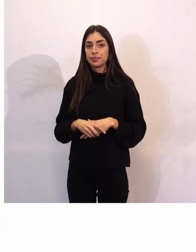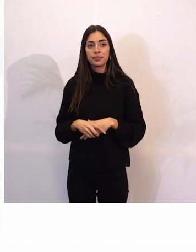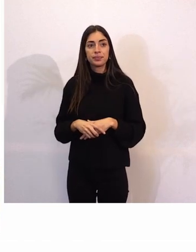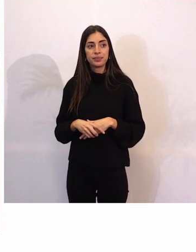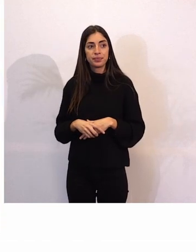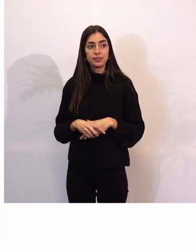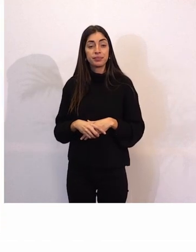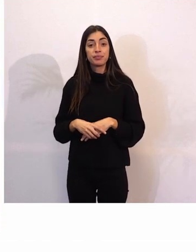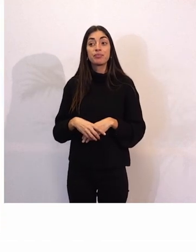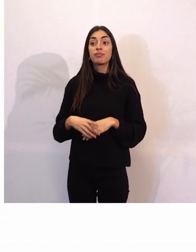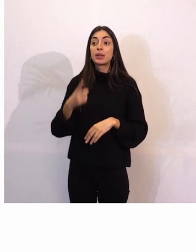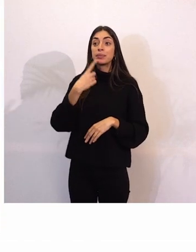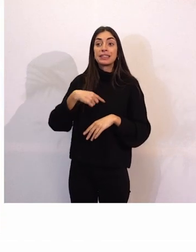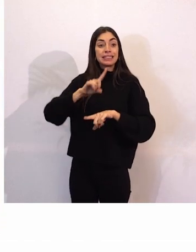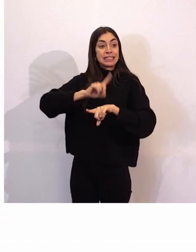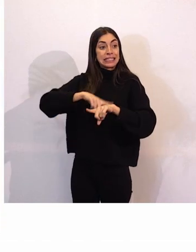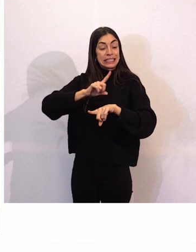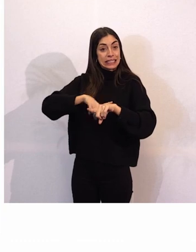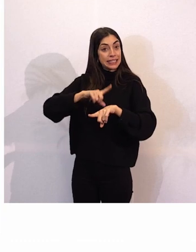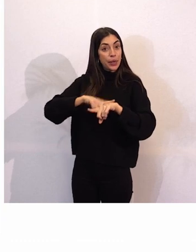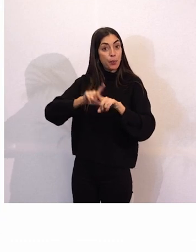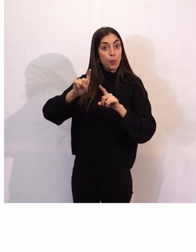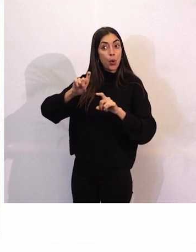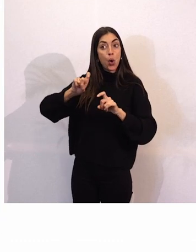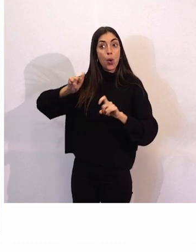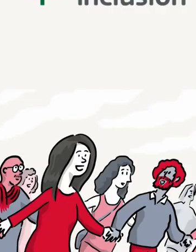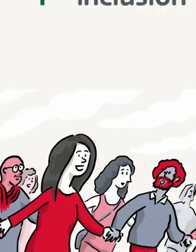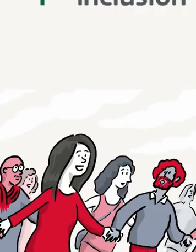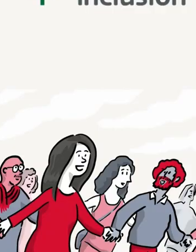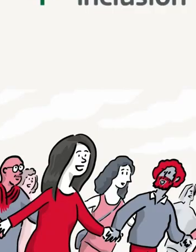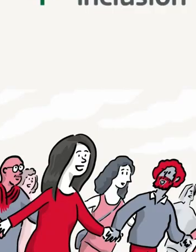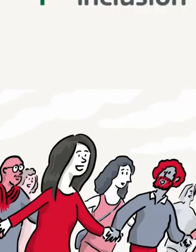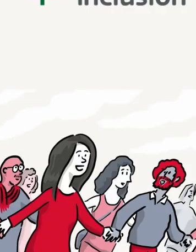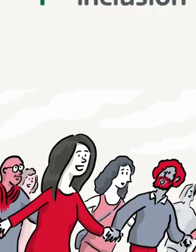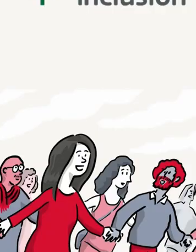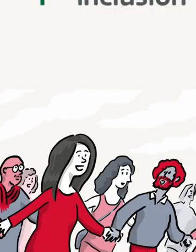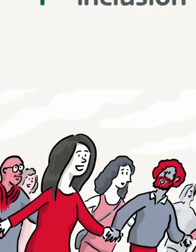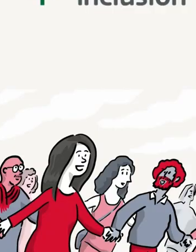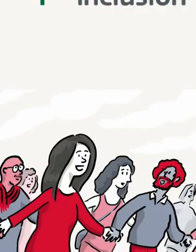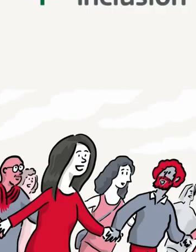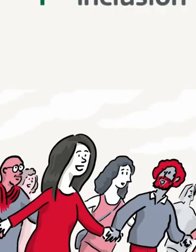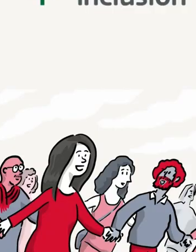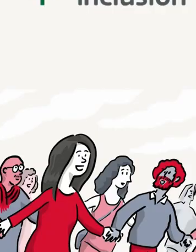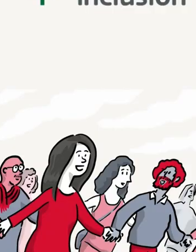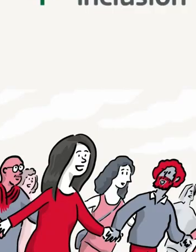Me dicen que tenemos tiempo para una única intervención más. Cristian,